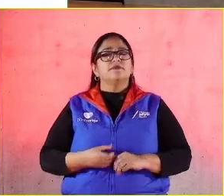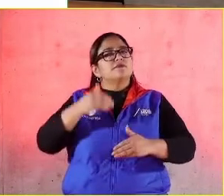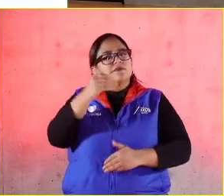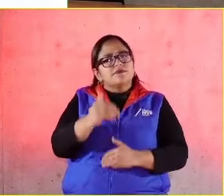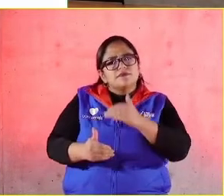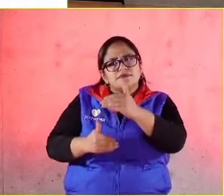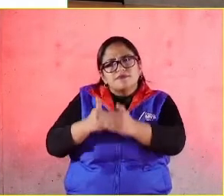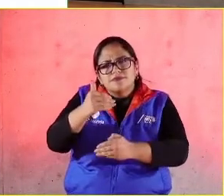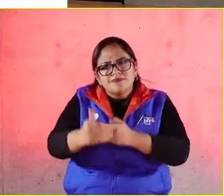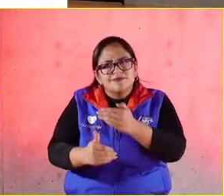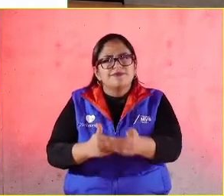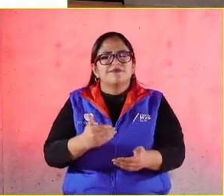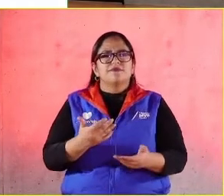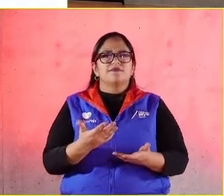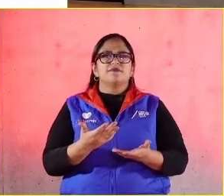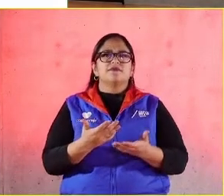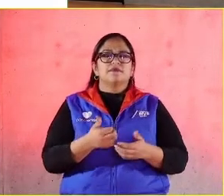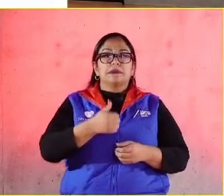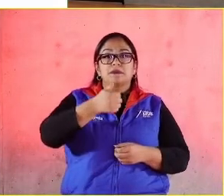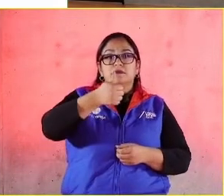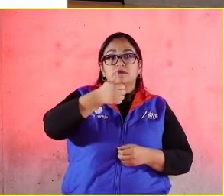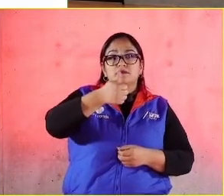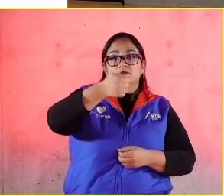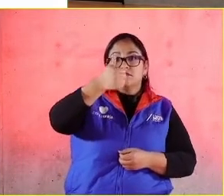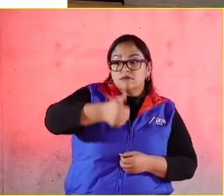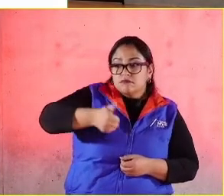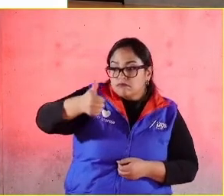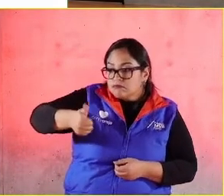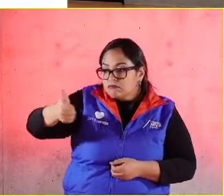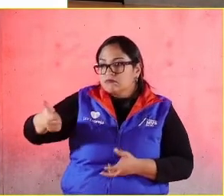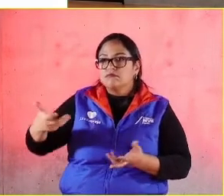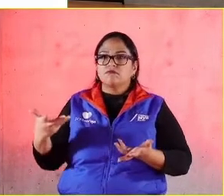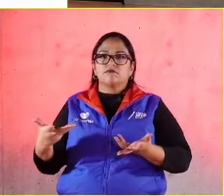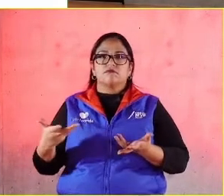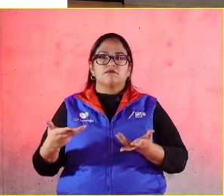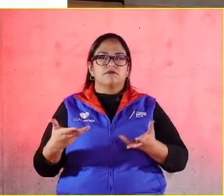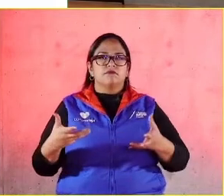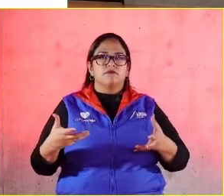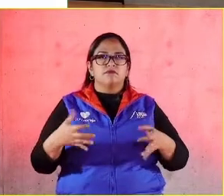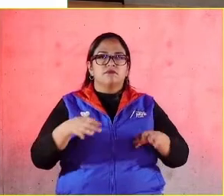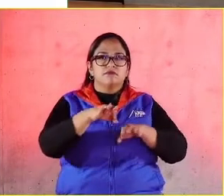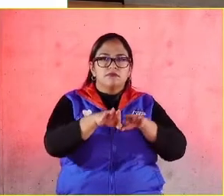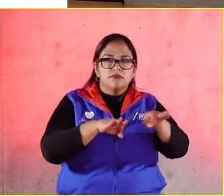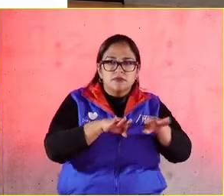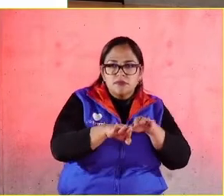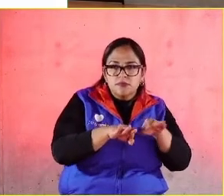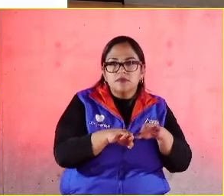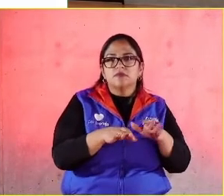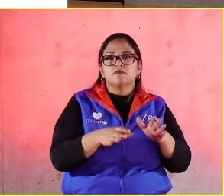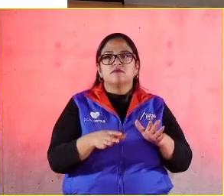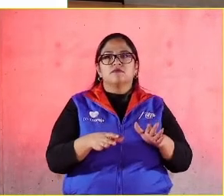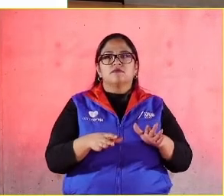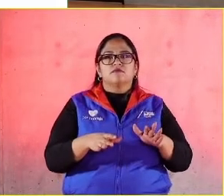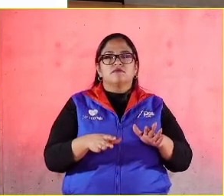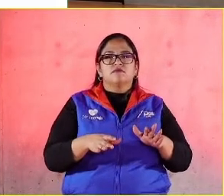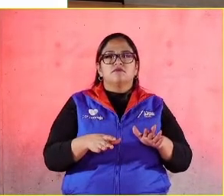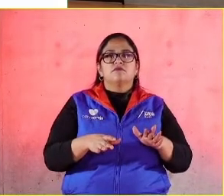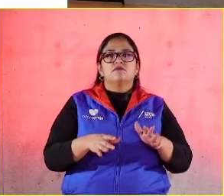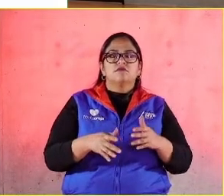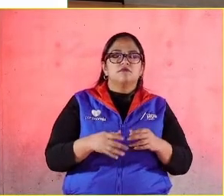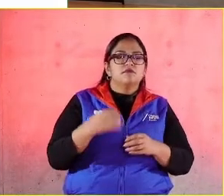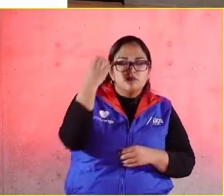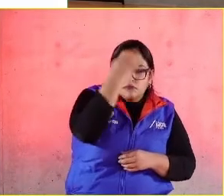a través del cual cada unidad económica se mide, se revisa,